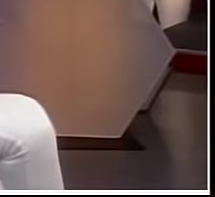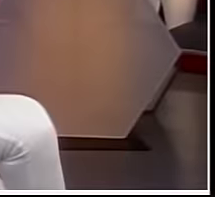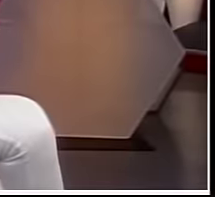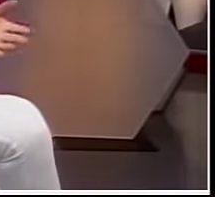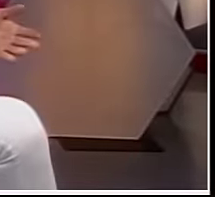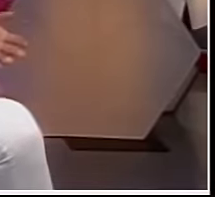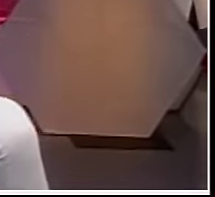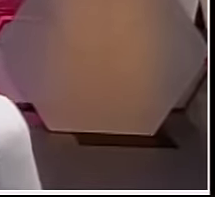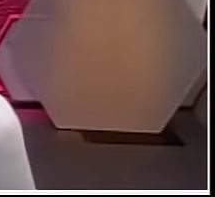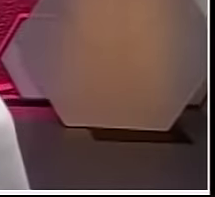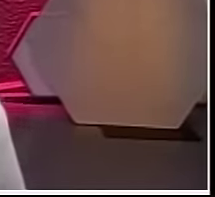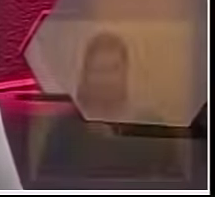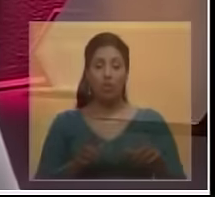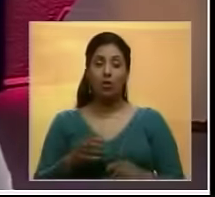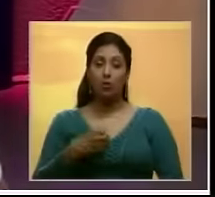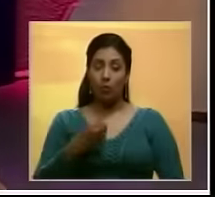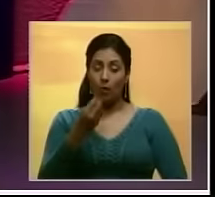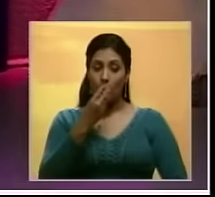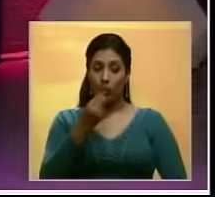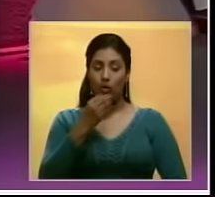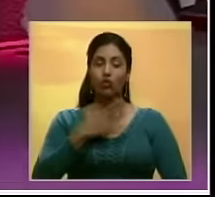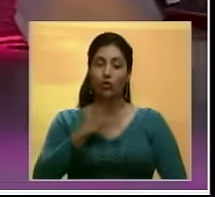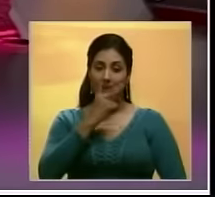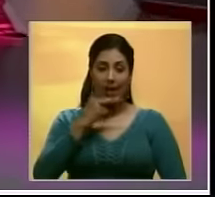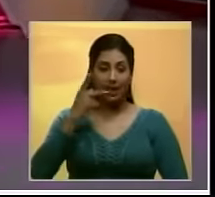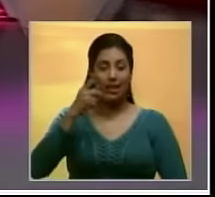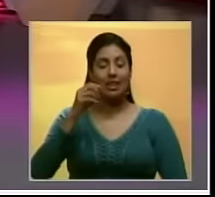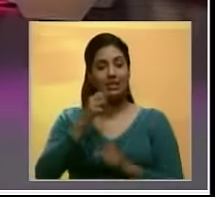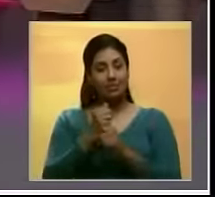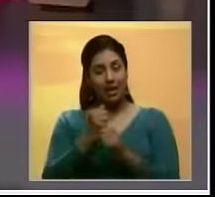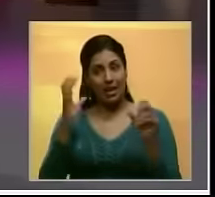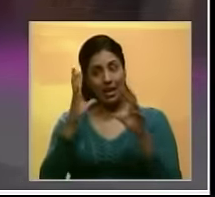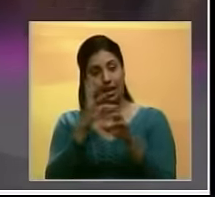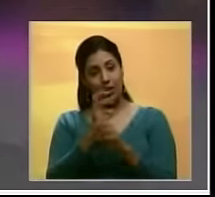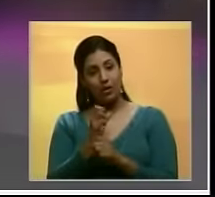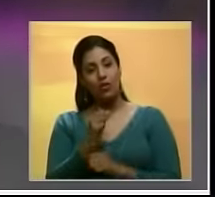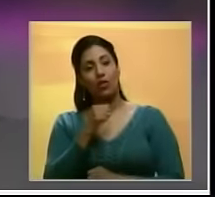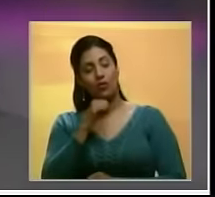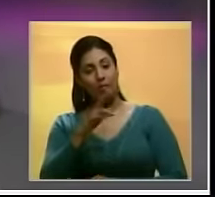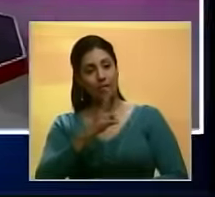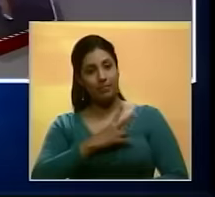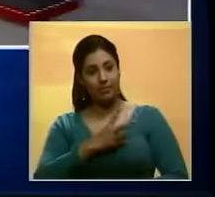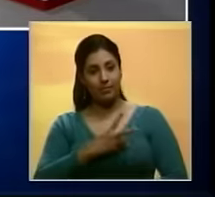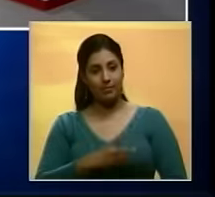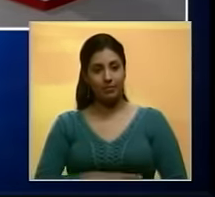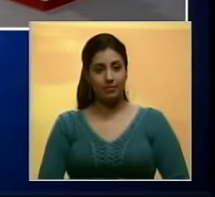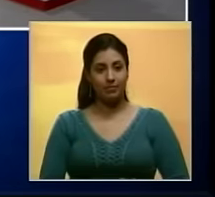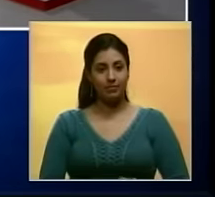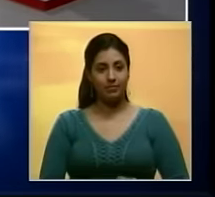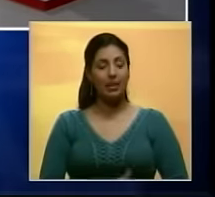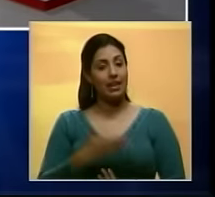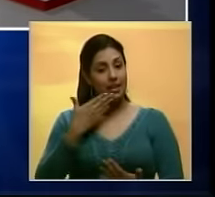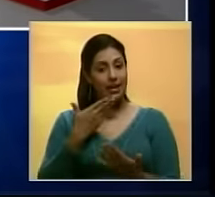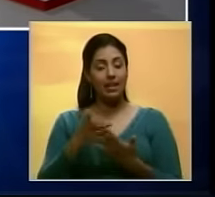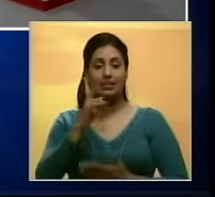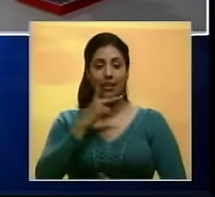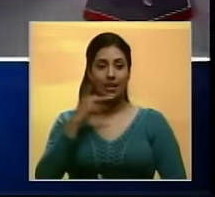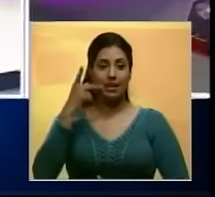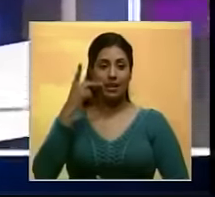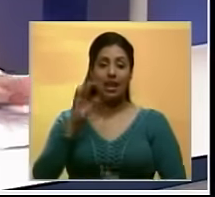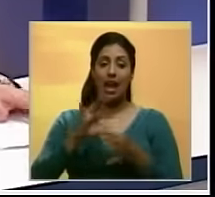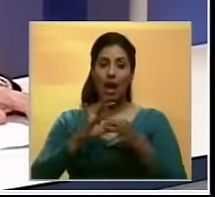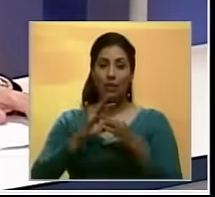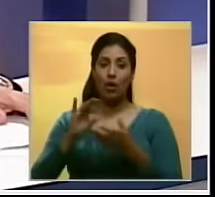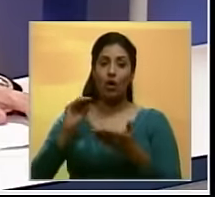Así llegamos al final, les deseo buen apetito Yo soy Carielis Cuadros y los espero en la emisión estelar de su noticiero Benevisión Muchísimas gracias Carielis